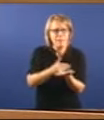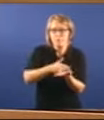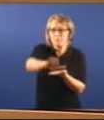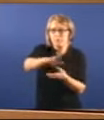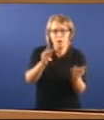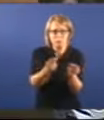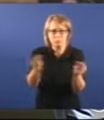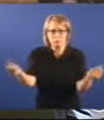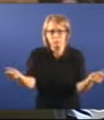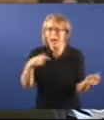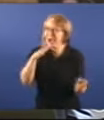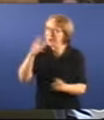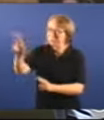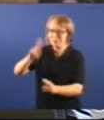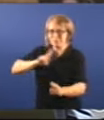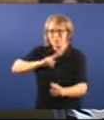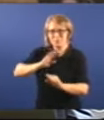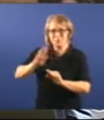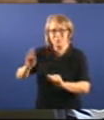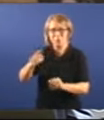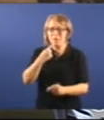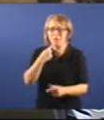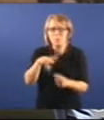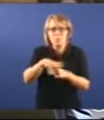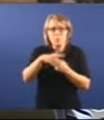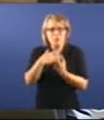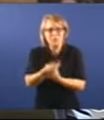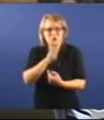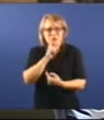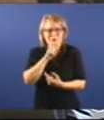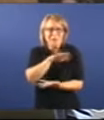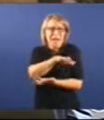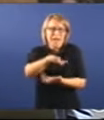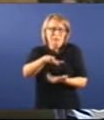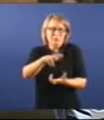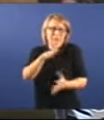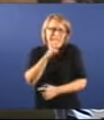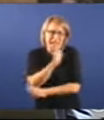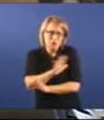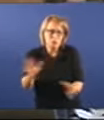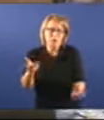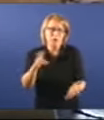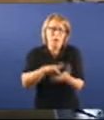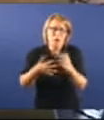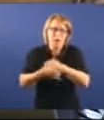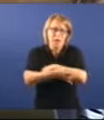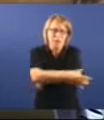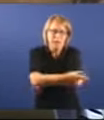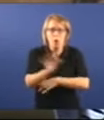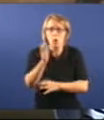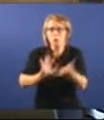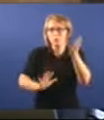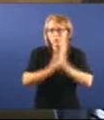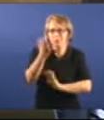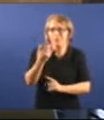vostede nos di que é nos momentos difíciles, nas catástrofes como a Dan Groys, como a dos lumos do noso país,